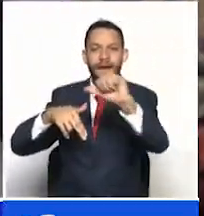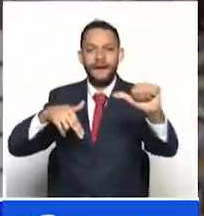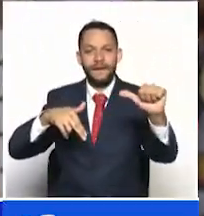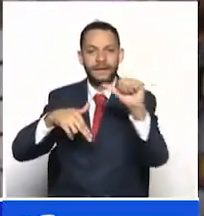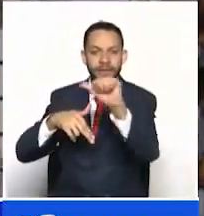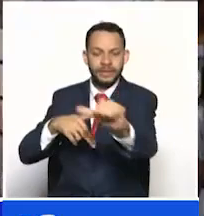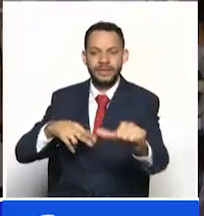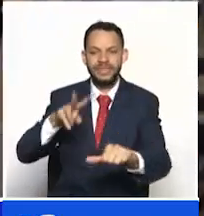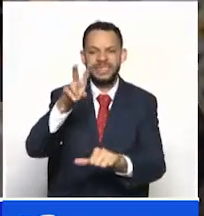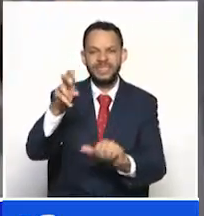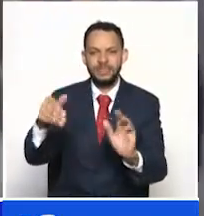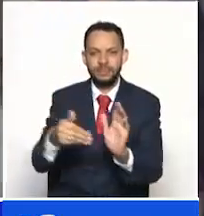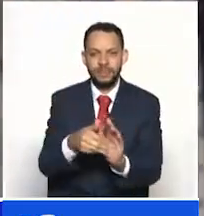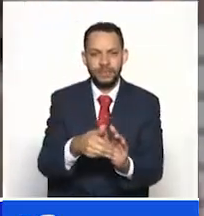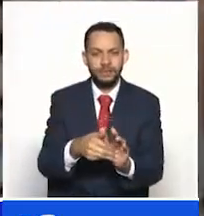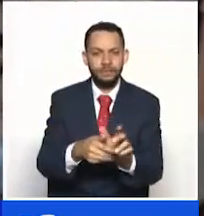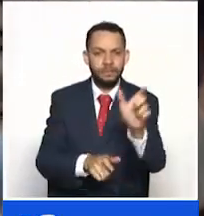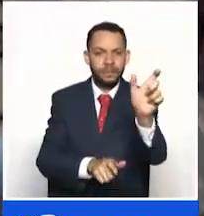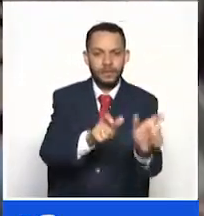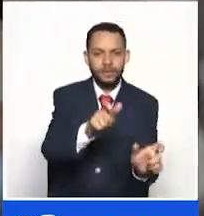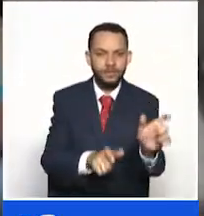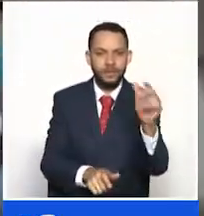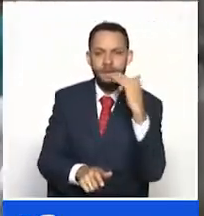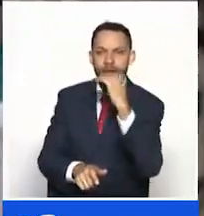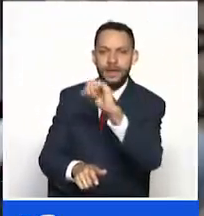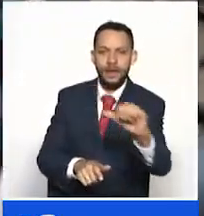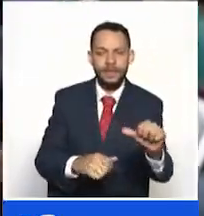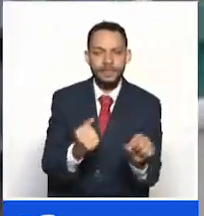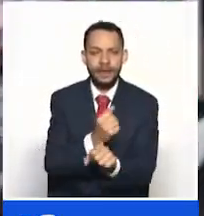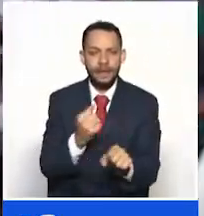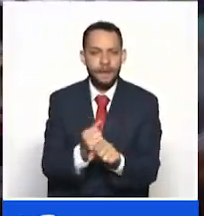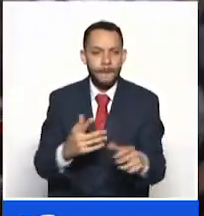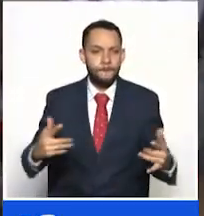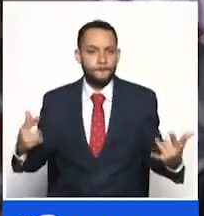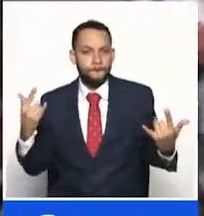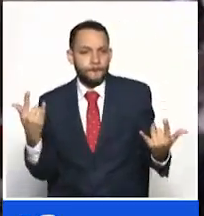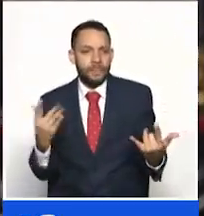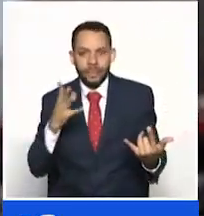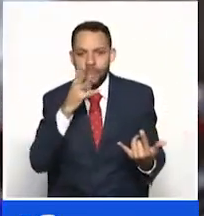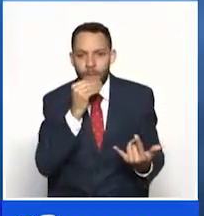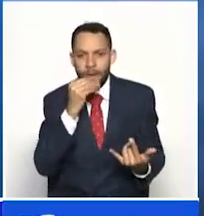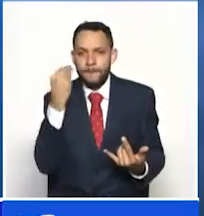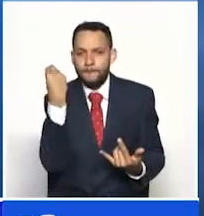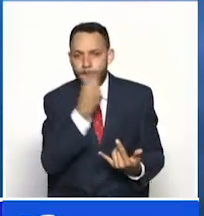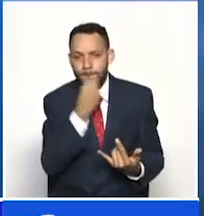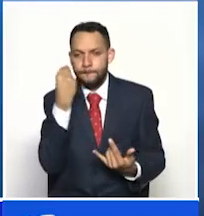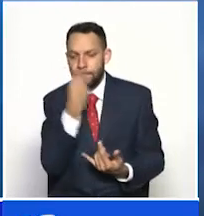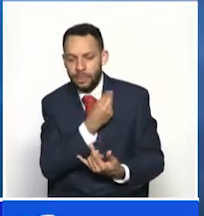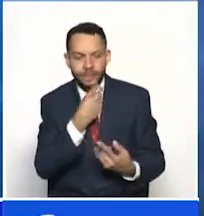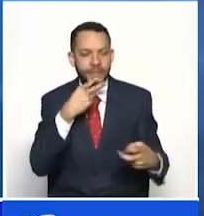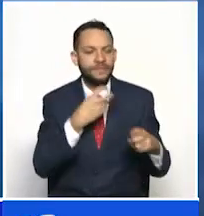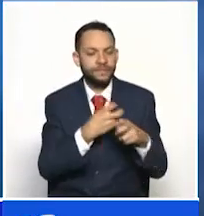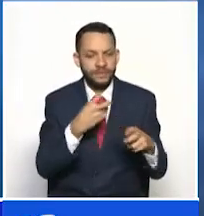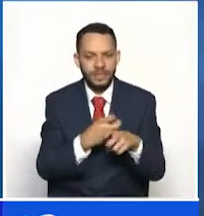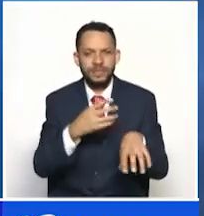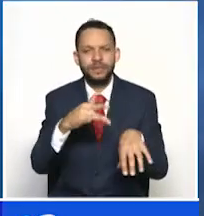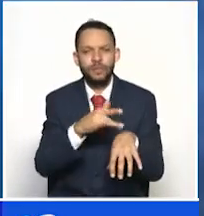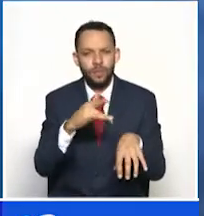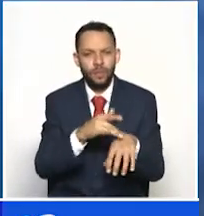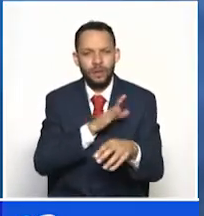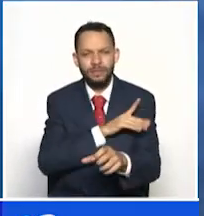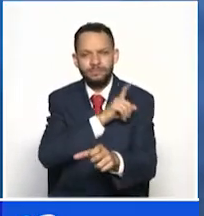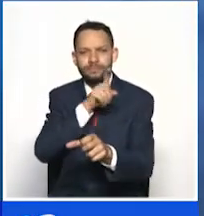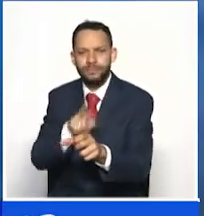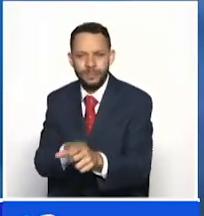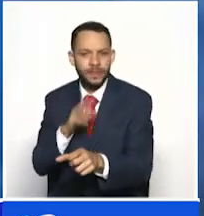siete mil puestos de trabajo y se fueron ineludiblemente a la condición de inactivos como oficios del hogar. Pero también hay un dato que nos debe llamar mucho